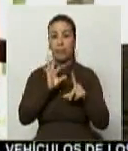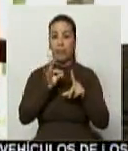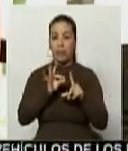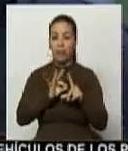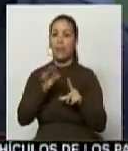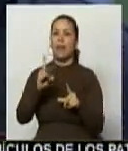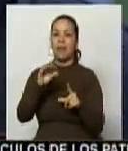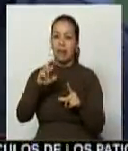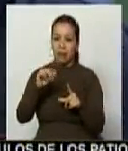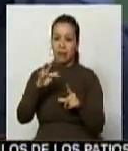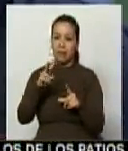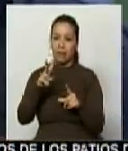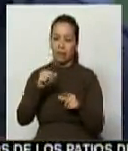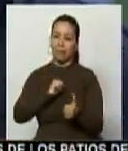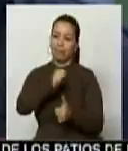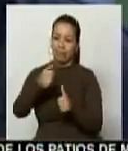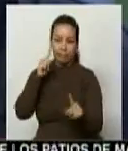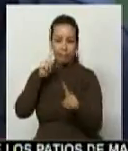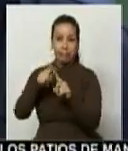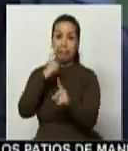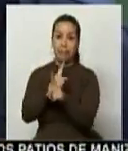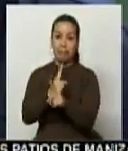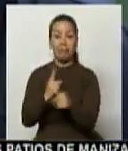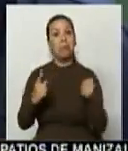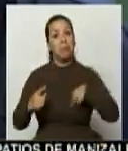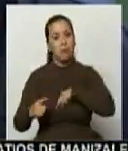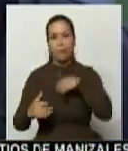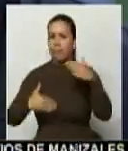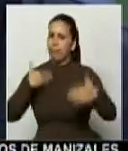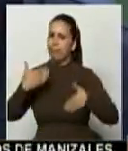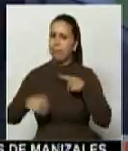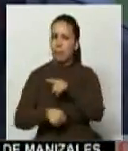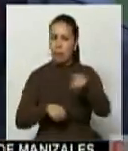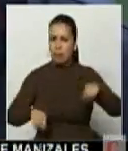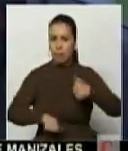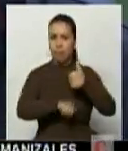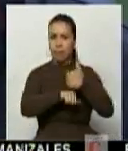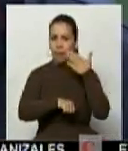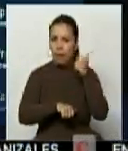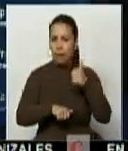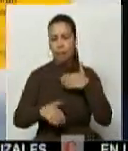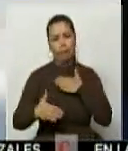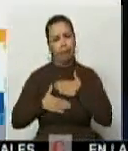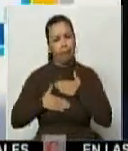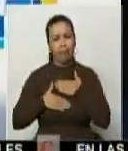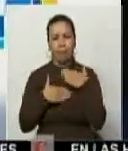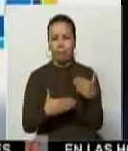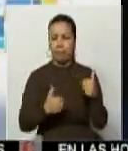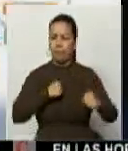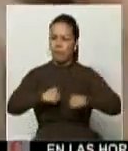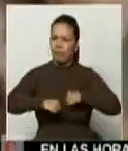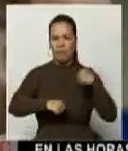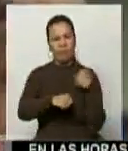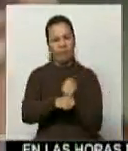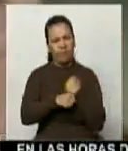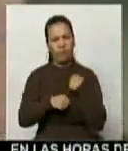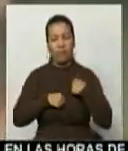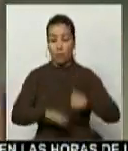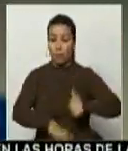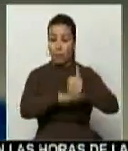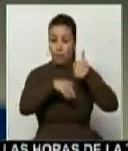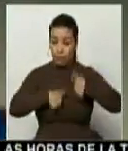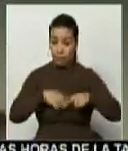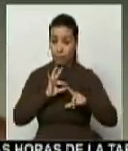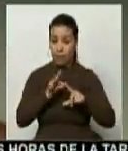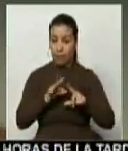a DirecTV. Nosotros estamos muy satisfechos por la labor que hizo la doctora Gloria Beatriz Giraldo Incapié como gerente del